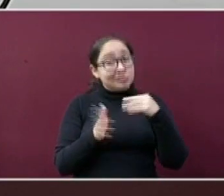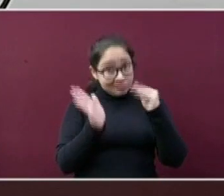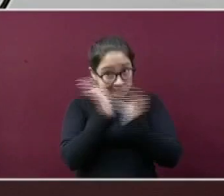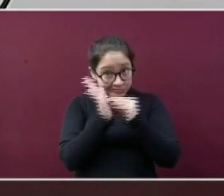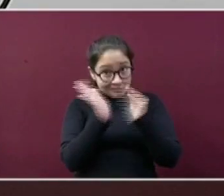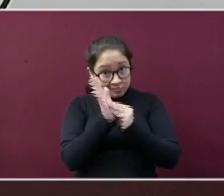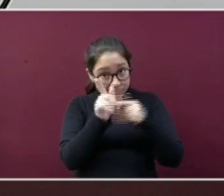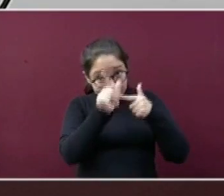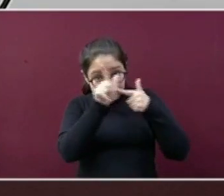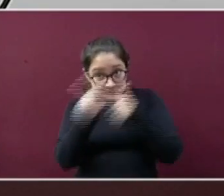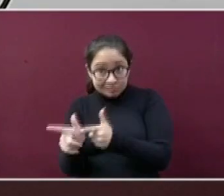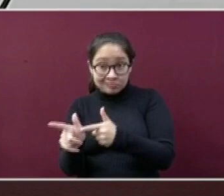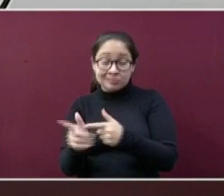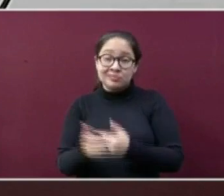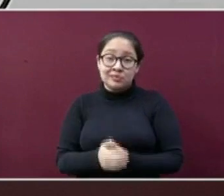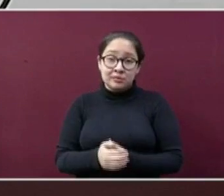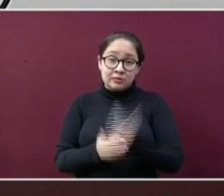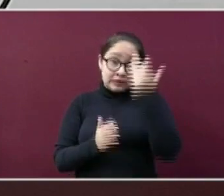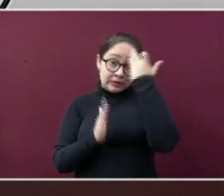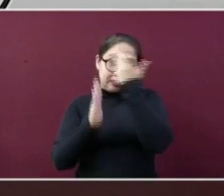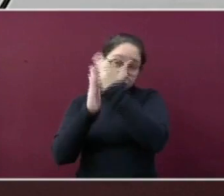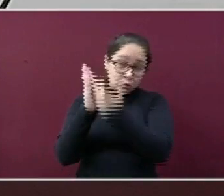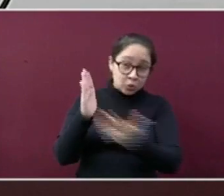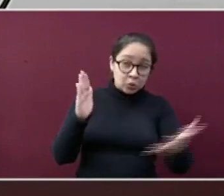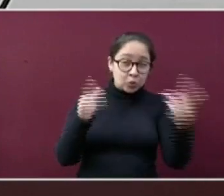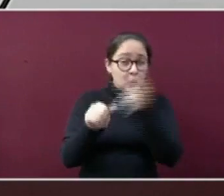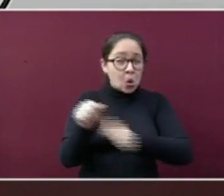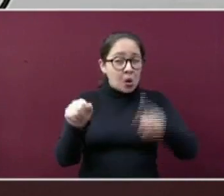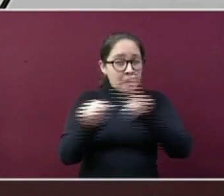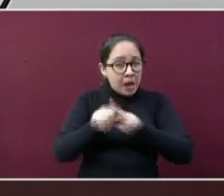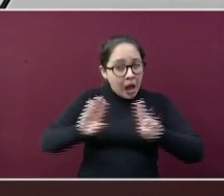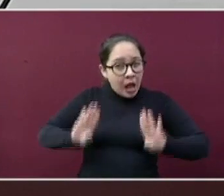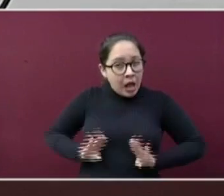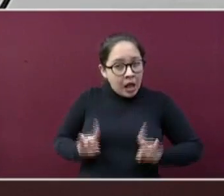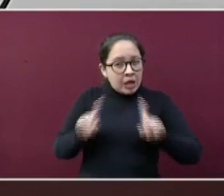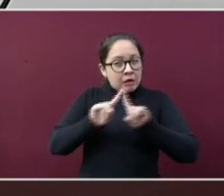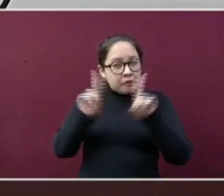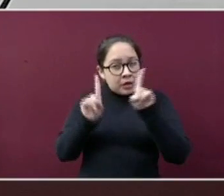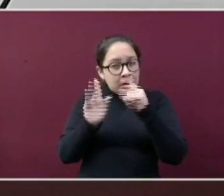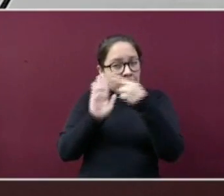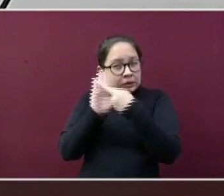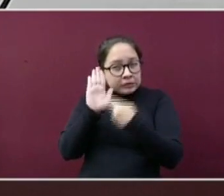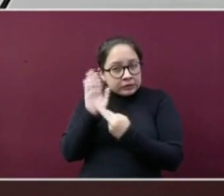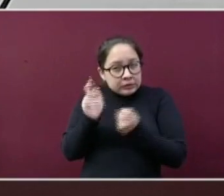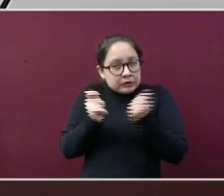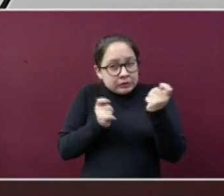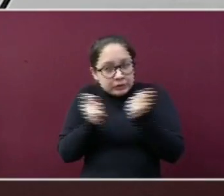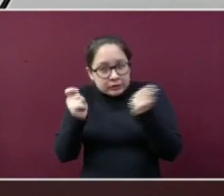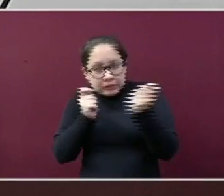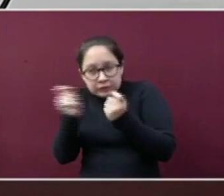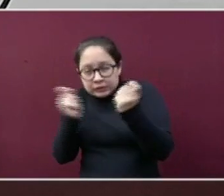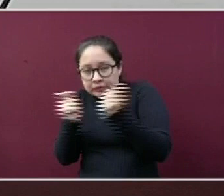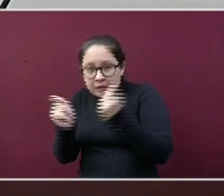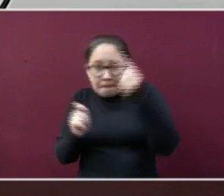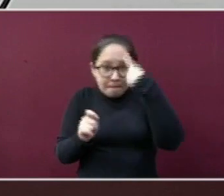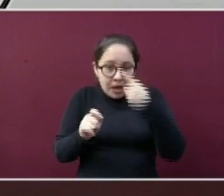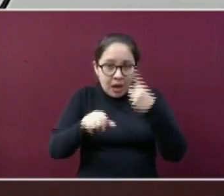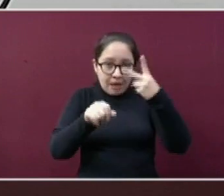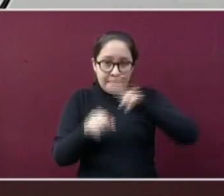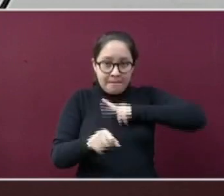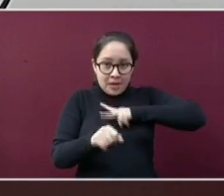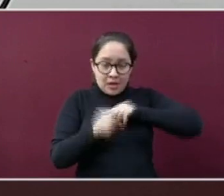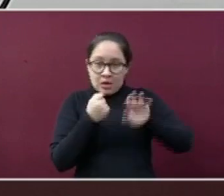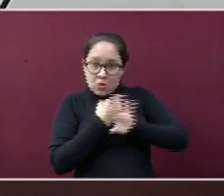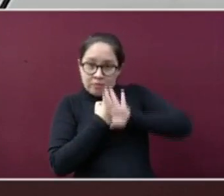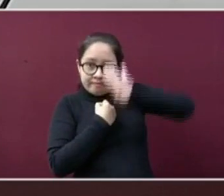la nueva normalidad se va adaptando con medidas de protección para no contagiarse del virus con